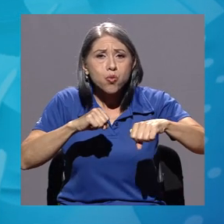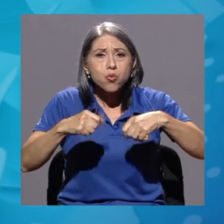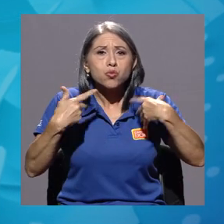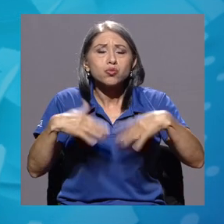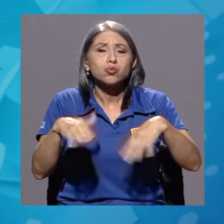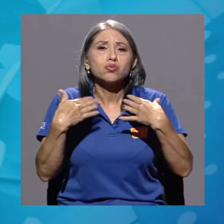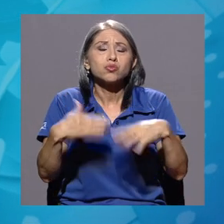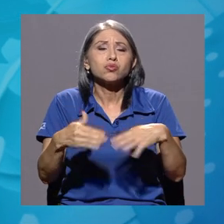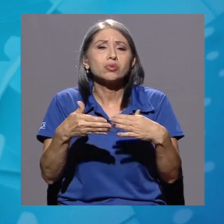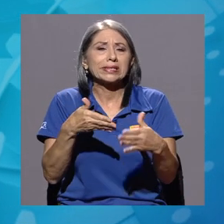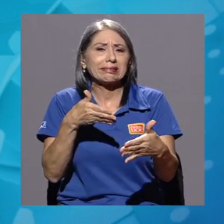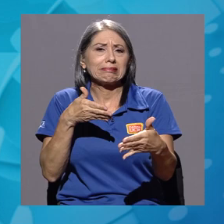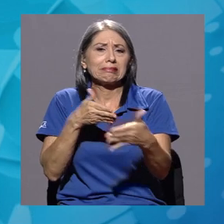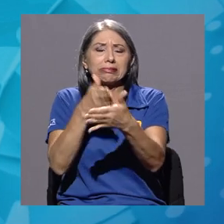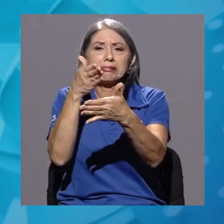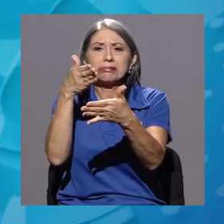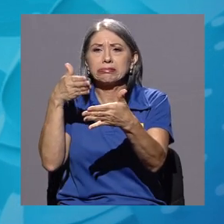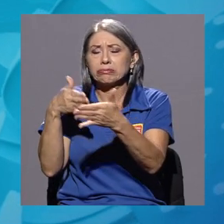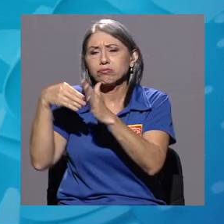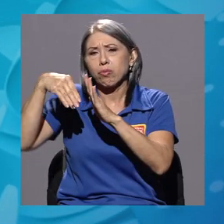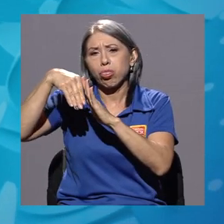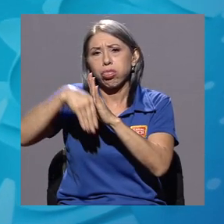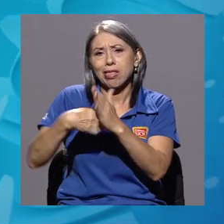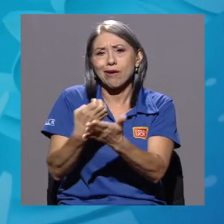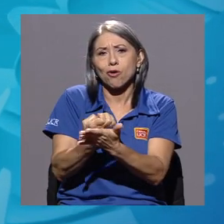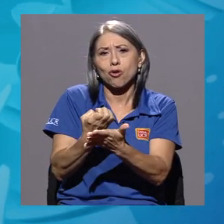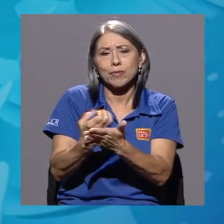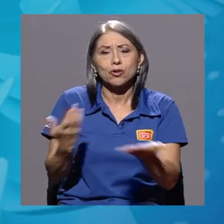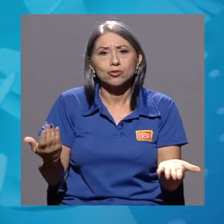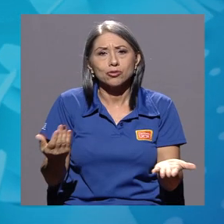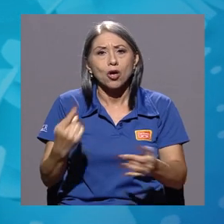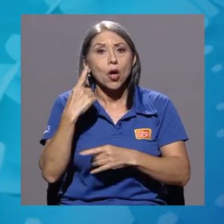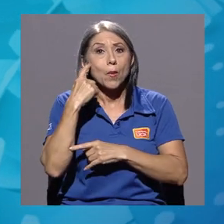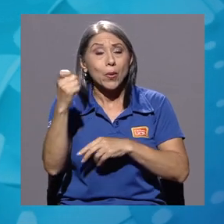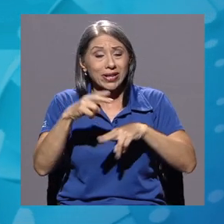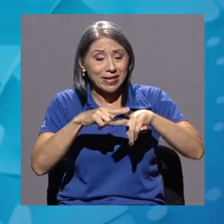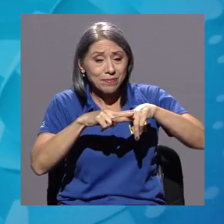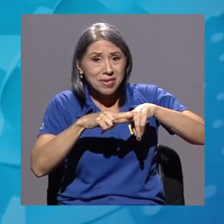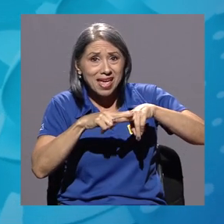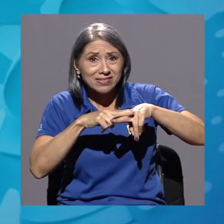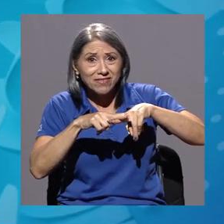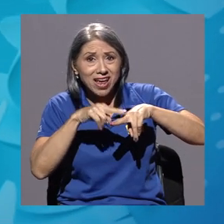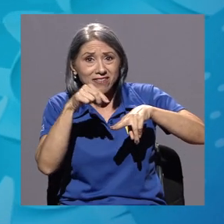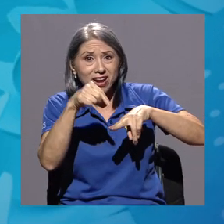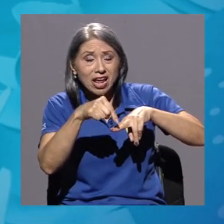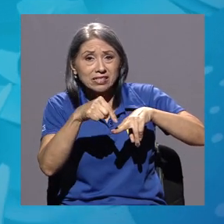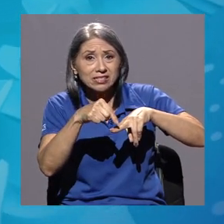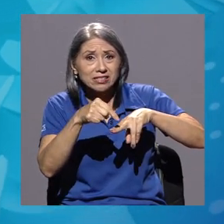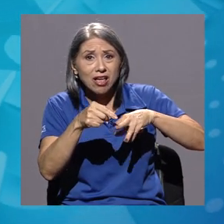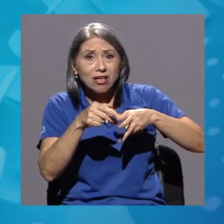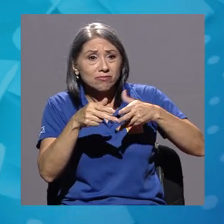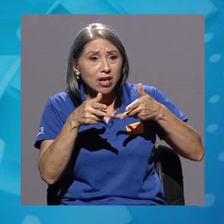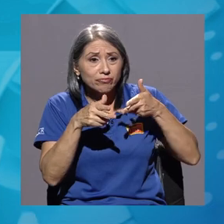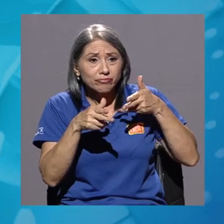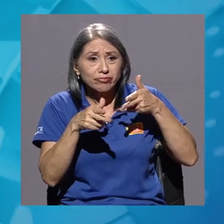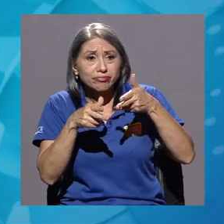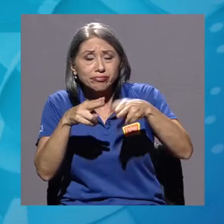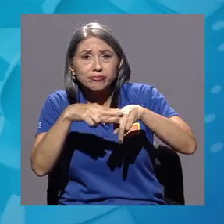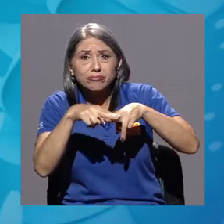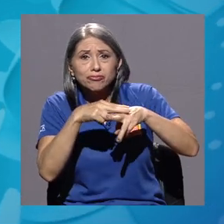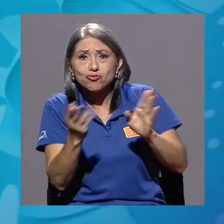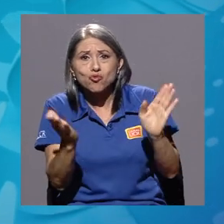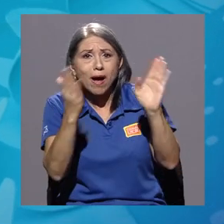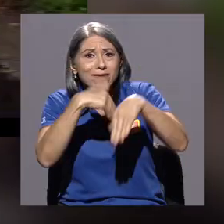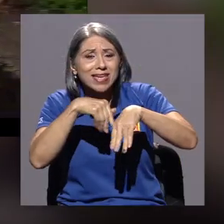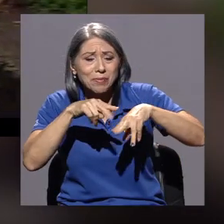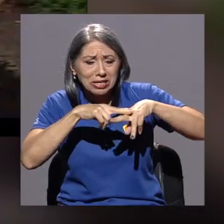daños económicos porque al dañarse las vías férreas no había cómo transportar el banano para